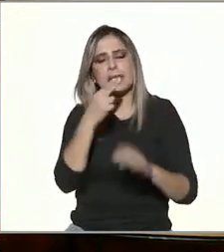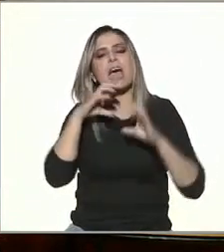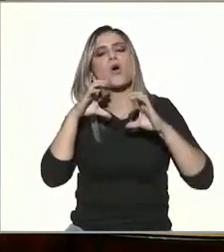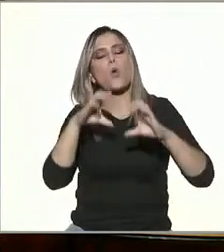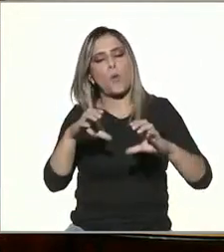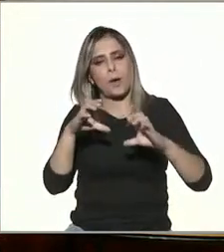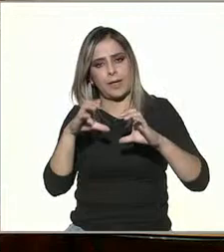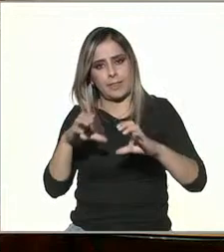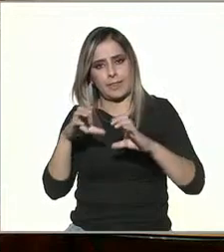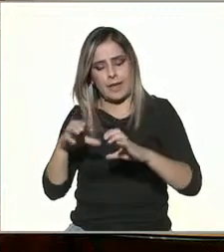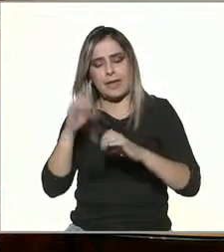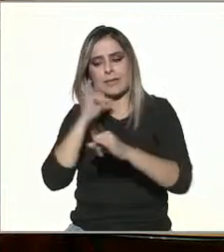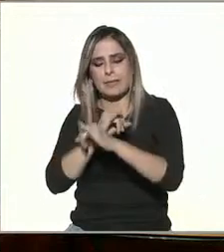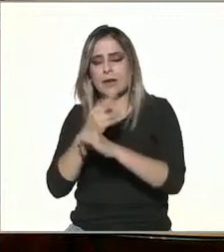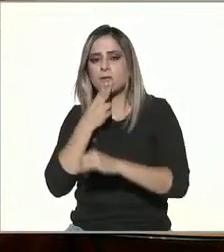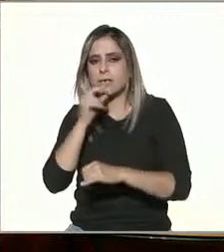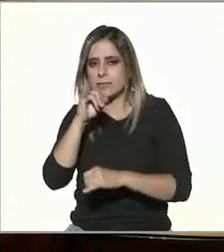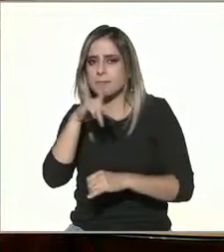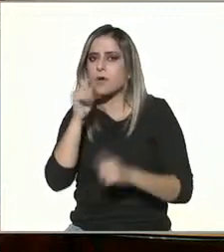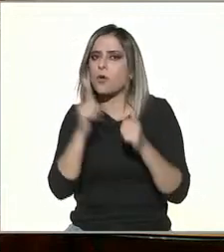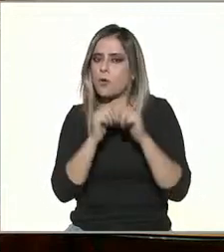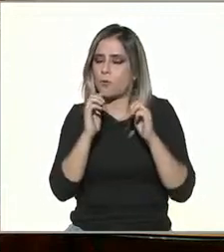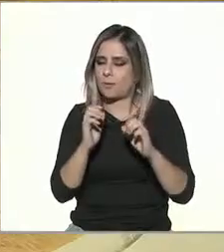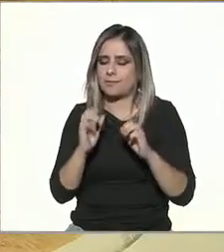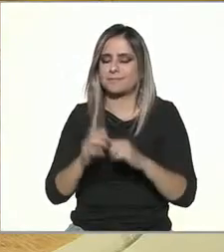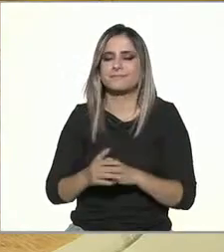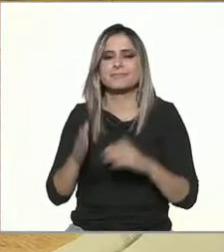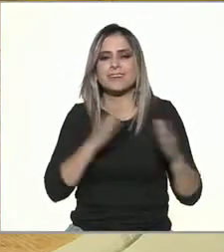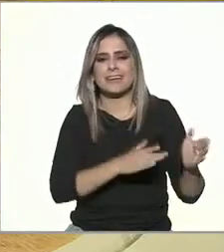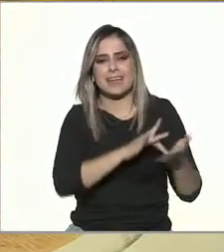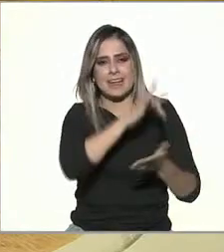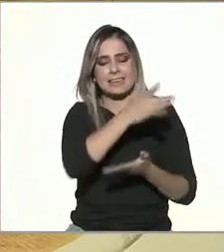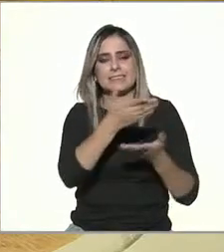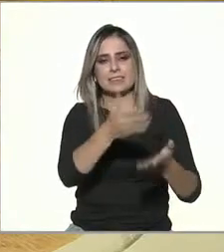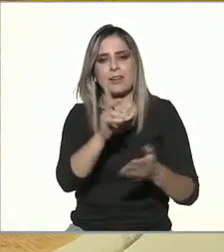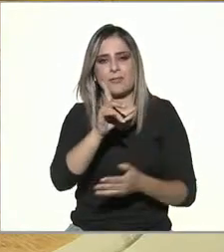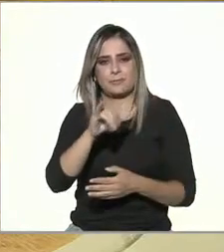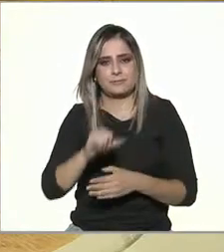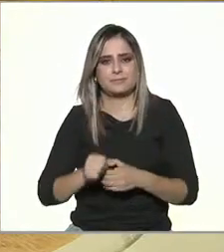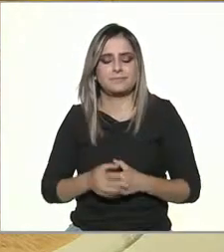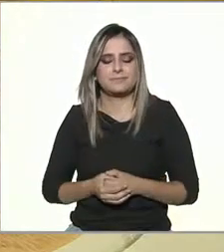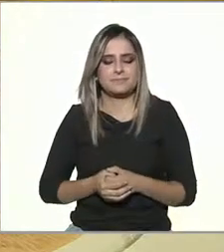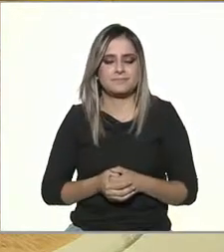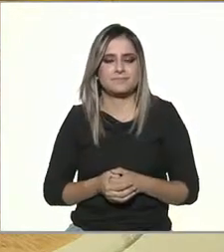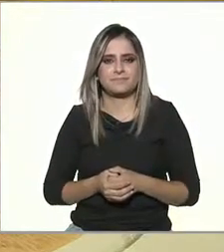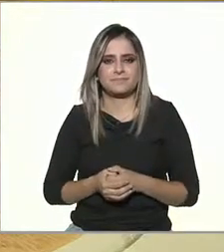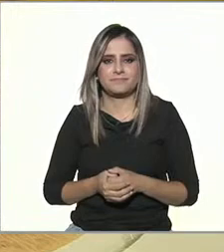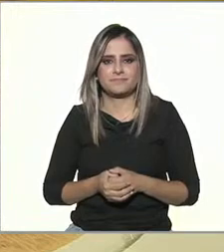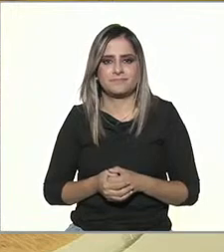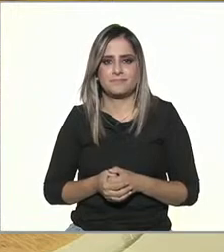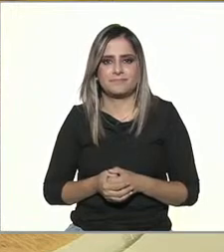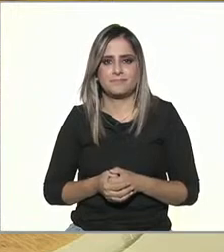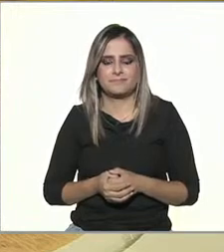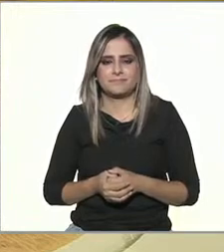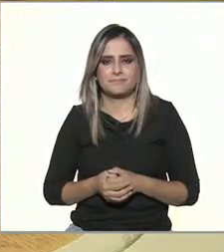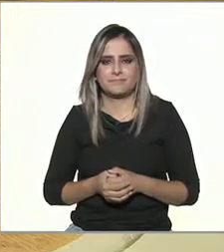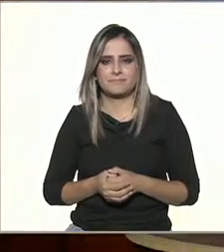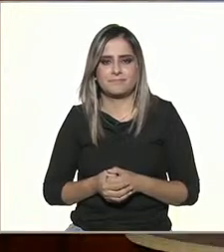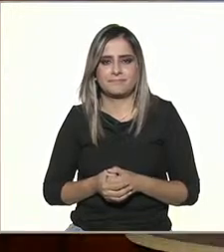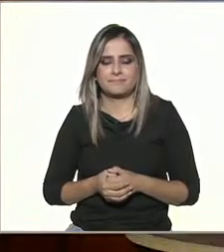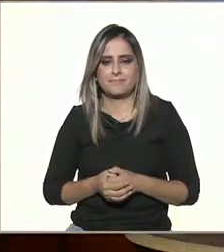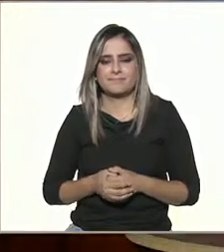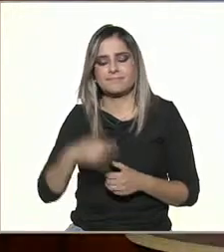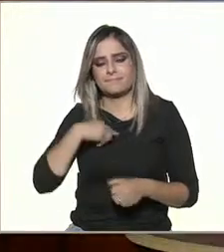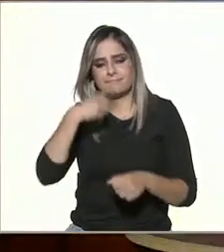pero hay que tomar esta oportunidad muy bien muchas gracias Felipe Luis Ángel bueno yo primeramente quisiera decirle